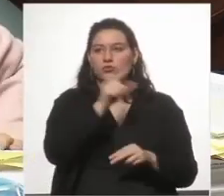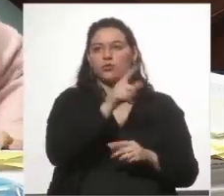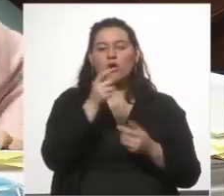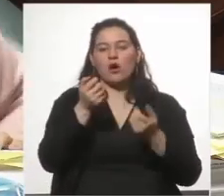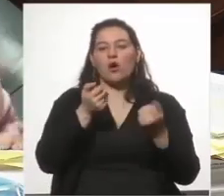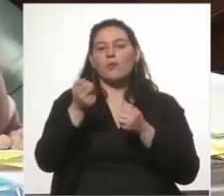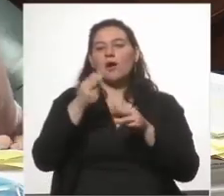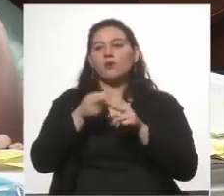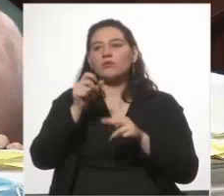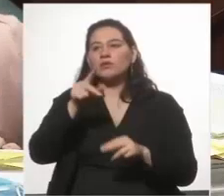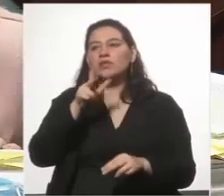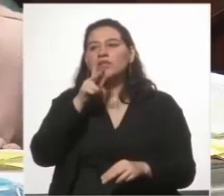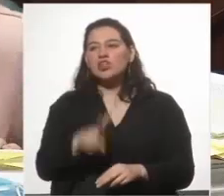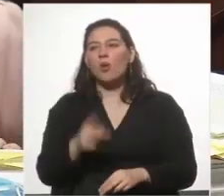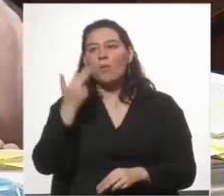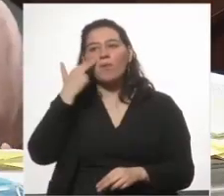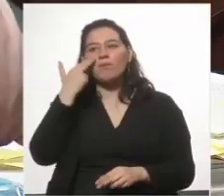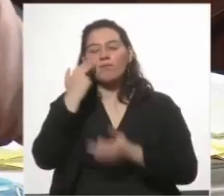del hijo porque estaba embargado.